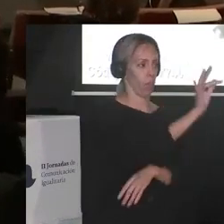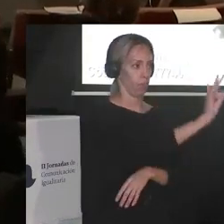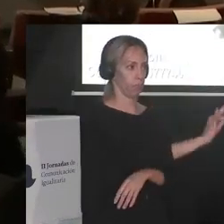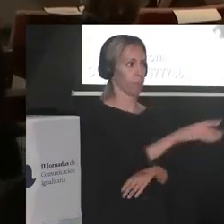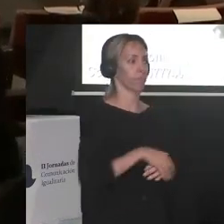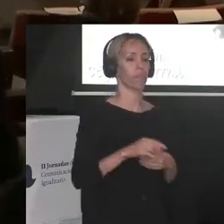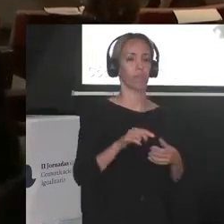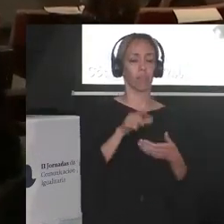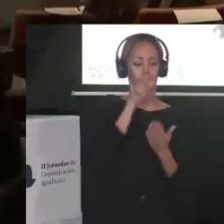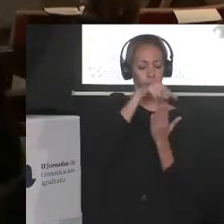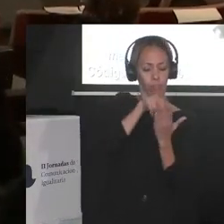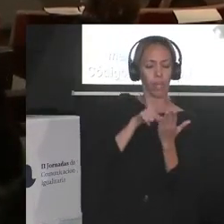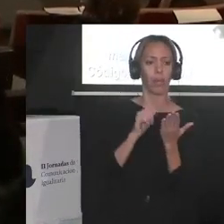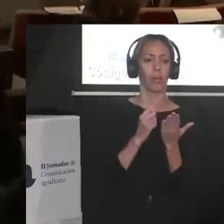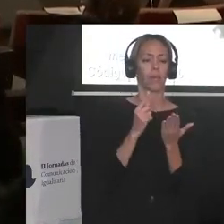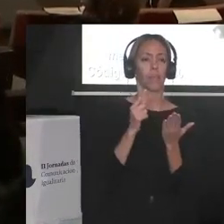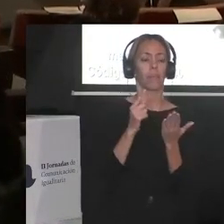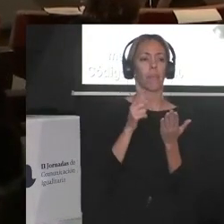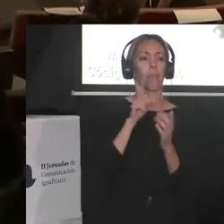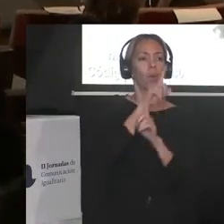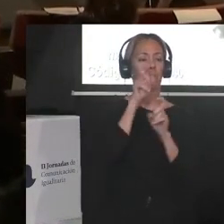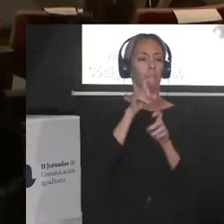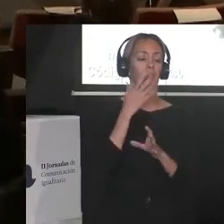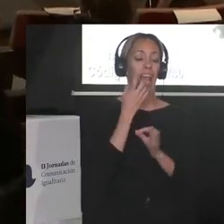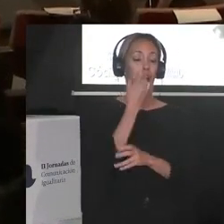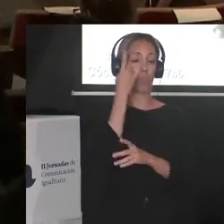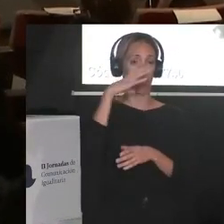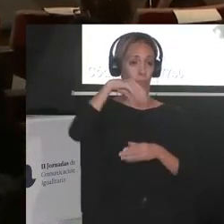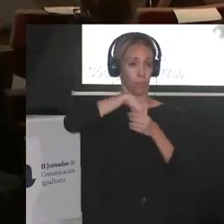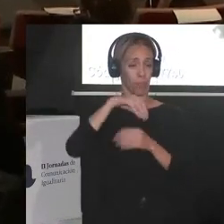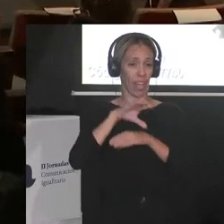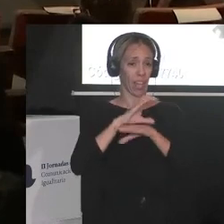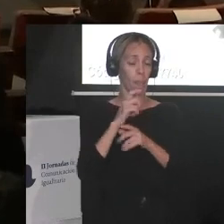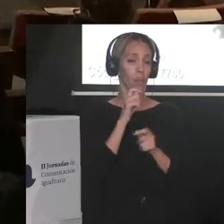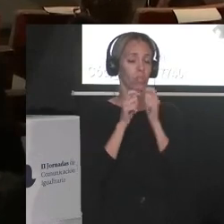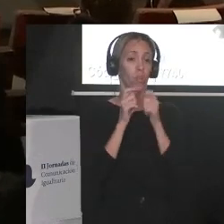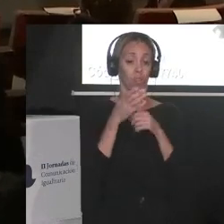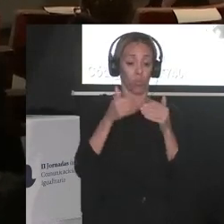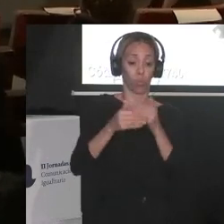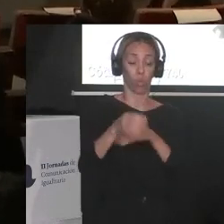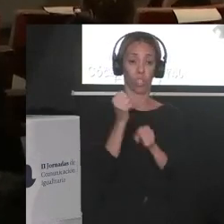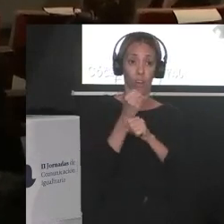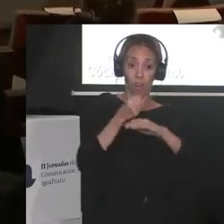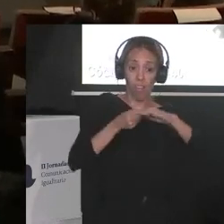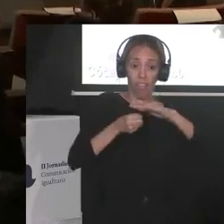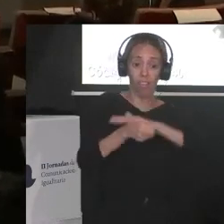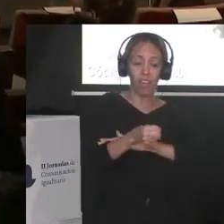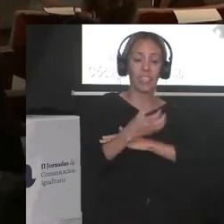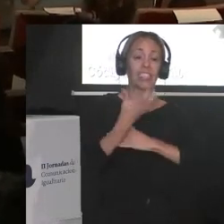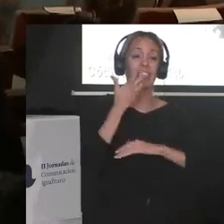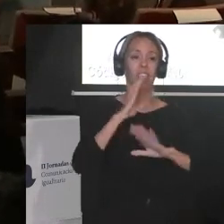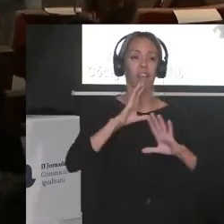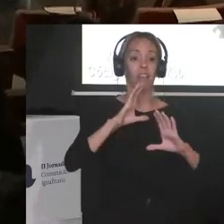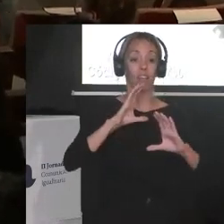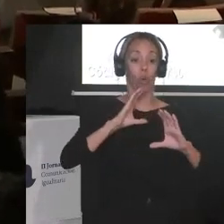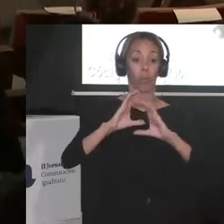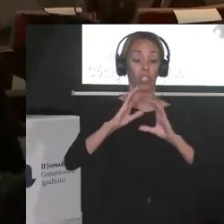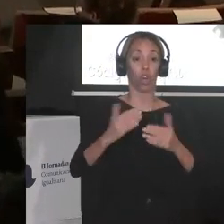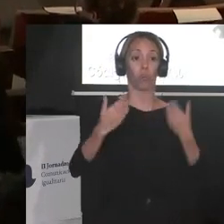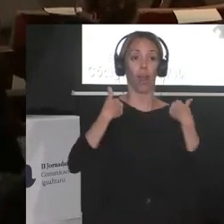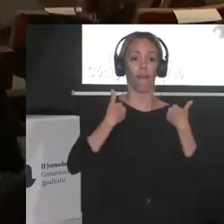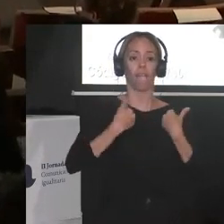preguntan ¿qué puede hacer el alumnado de periodismo que se incorpora al mundo laboral de cara a llevar a cabo una comunicación responsable